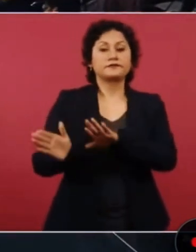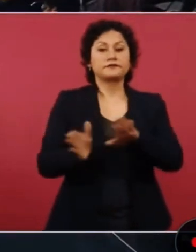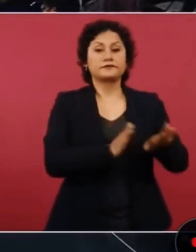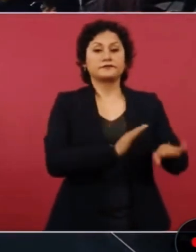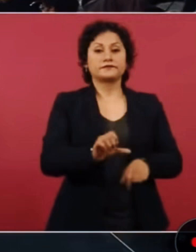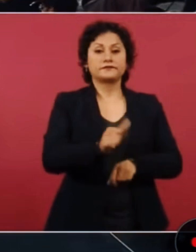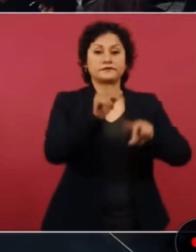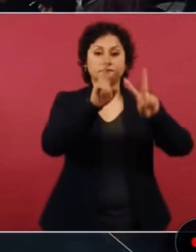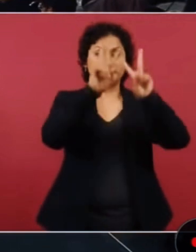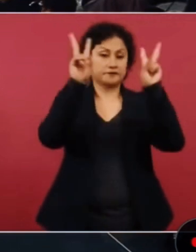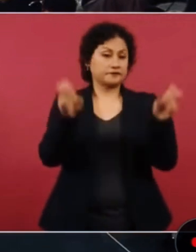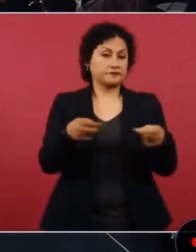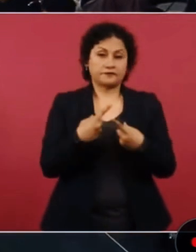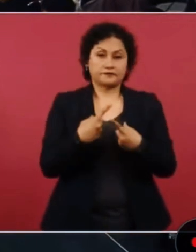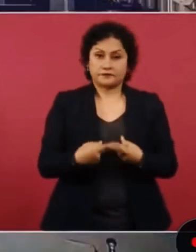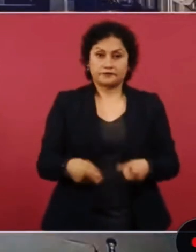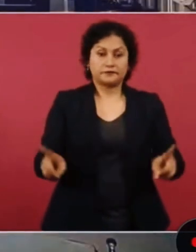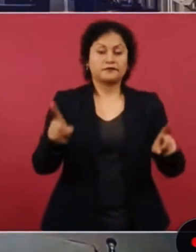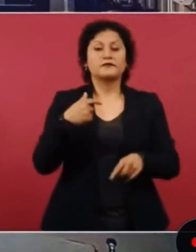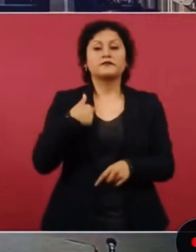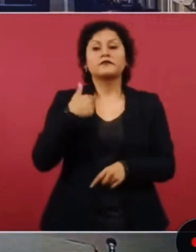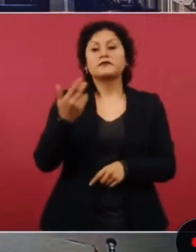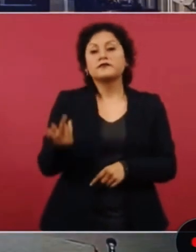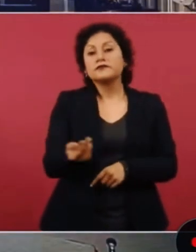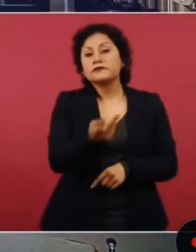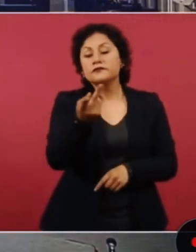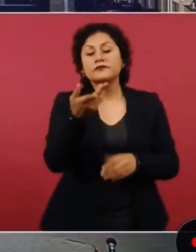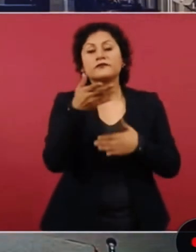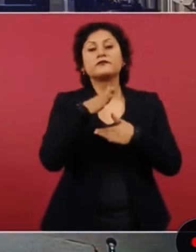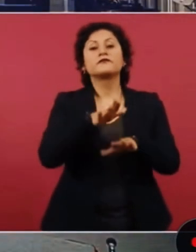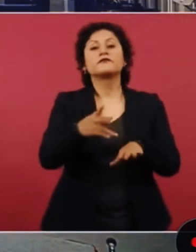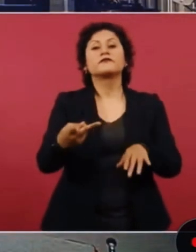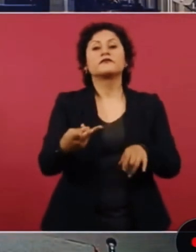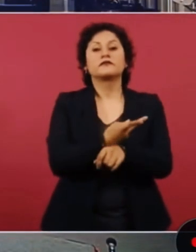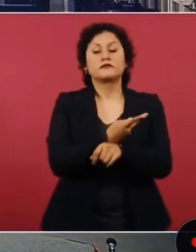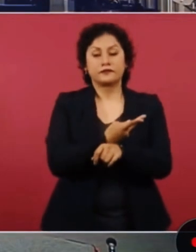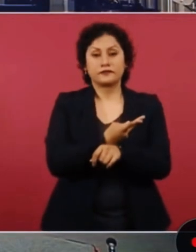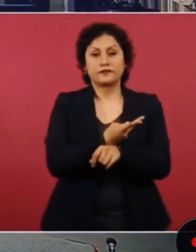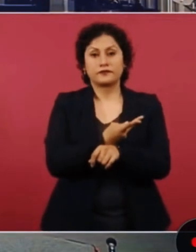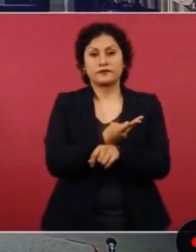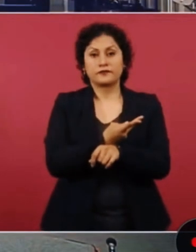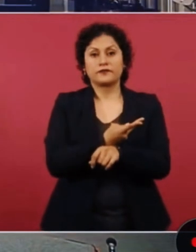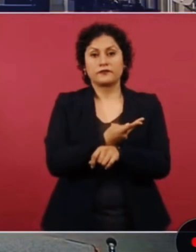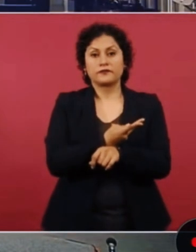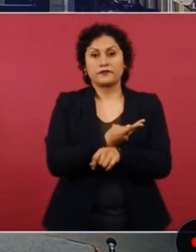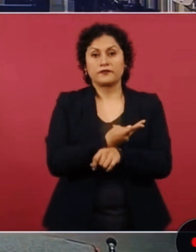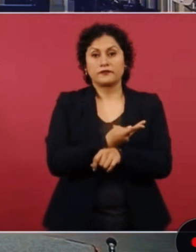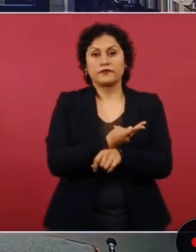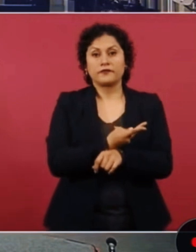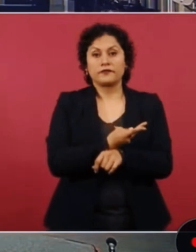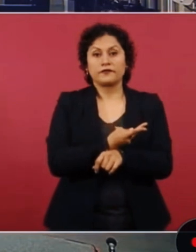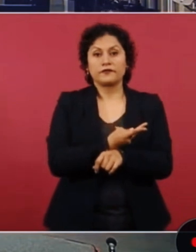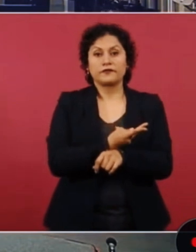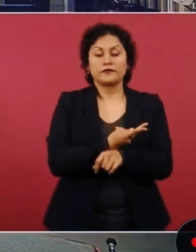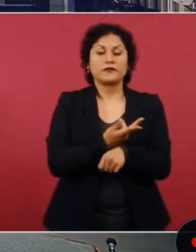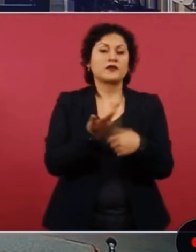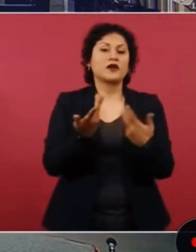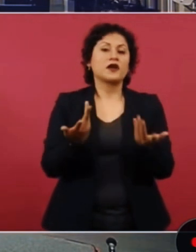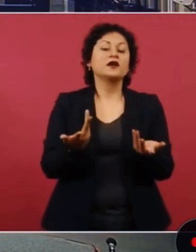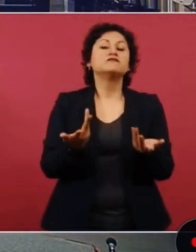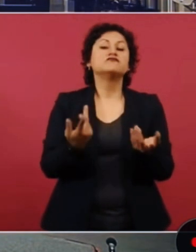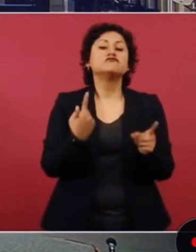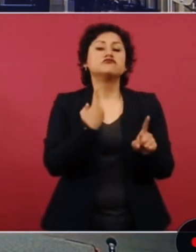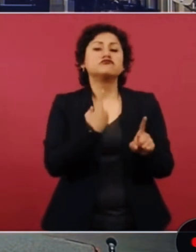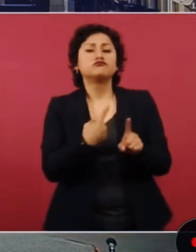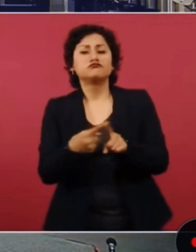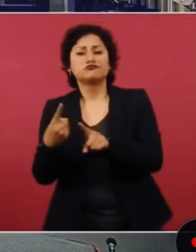completamente diferente, me gustaría preguntarle sobre el comportamiento que se ha venido manejando en el transcurso de semanas y de